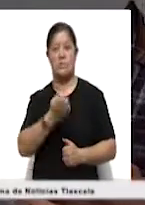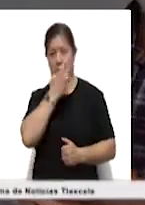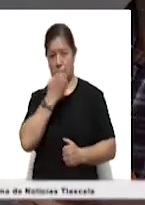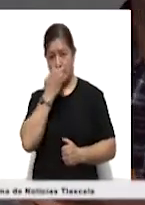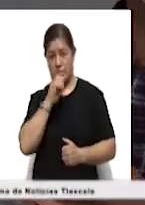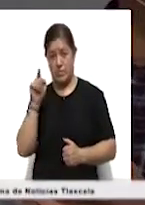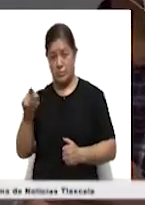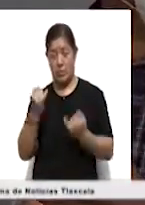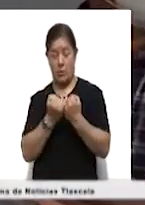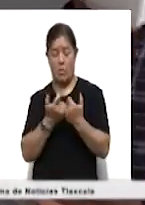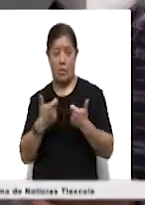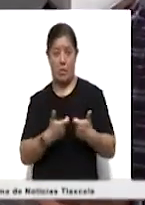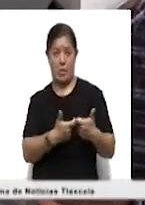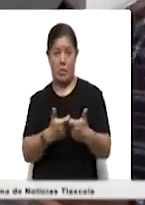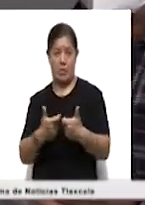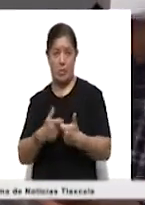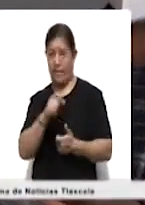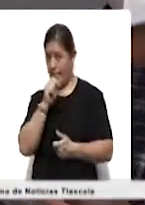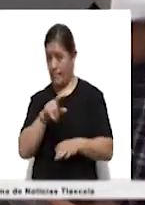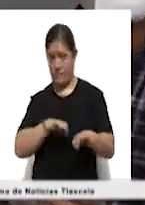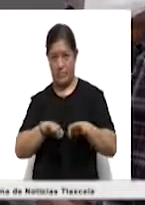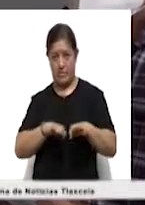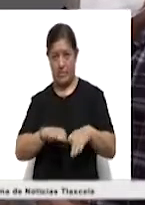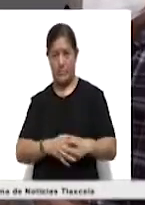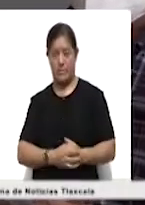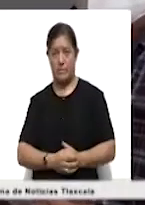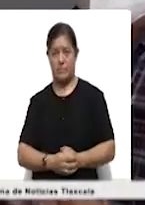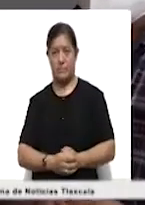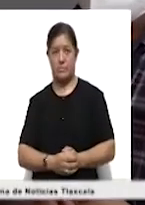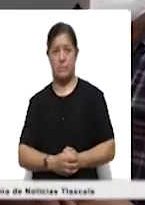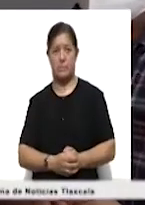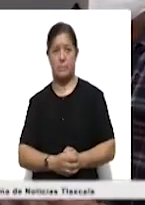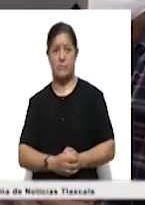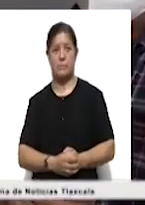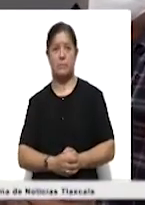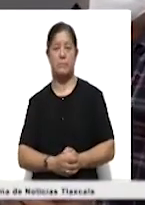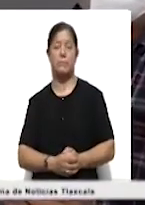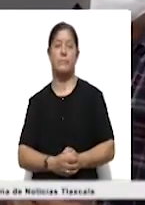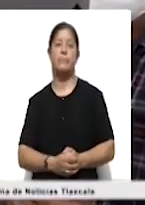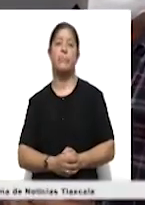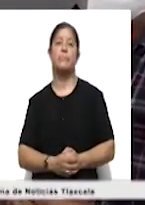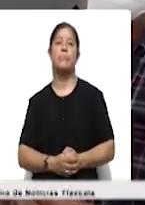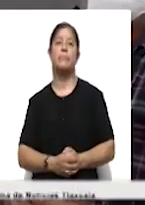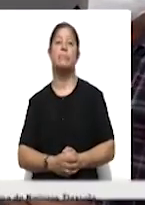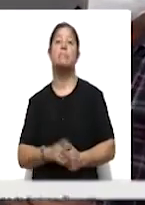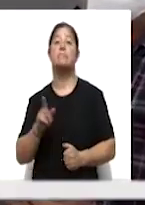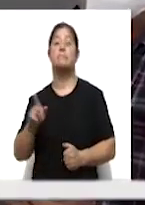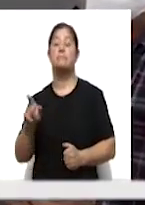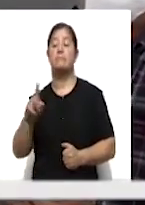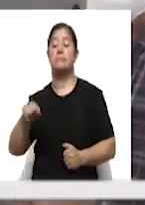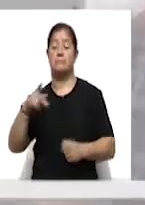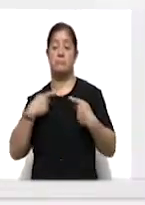económico y también laboral, porque muchos de ellos serán incorporados a la planta laboral que